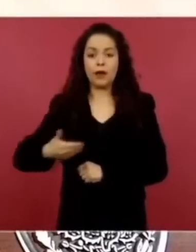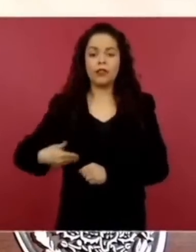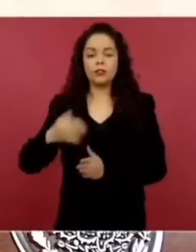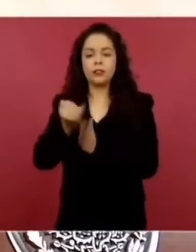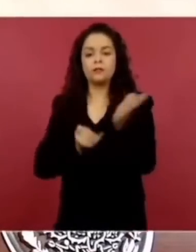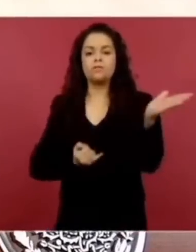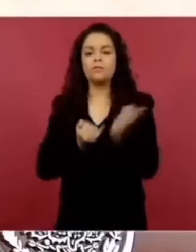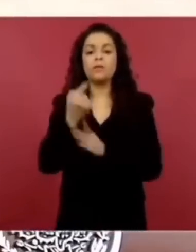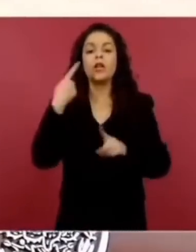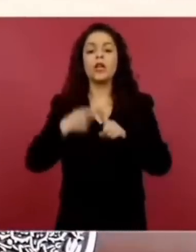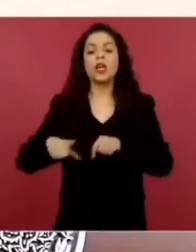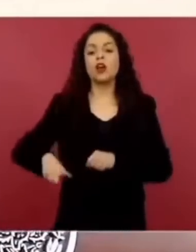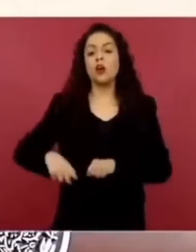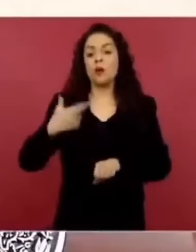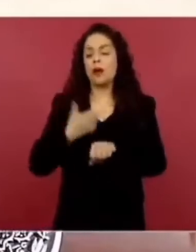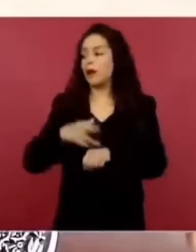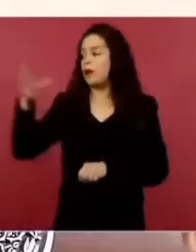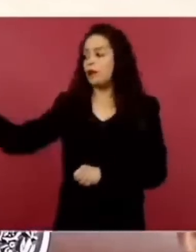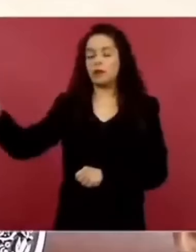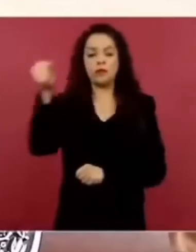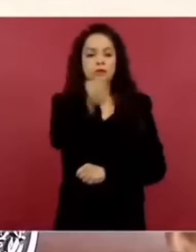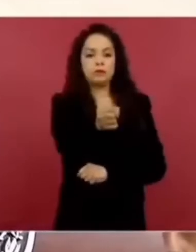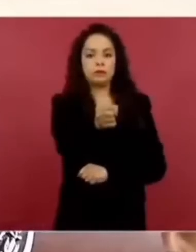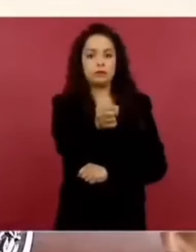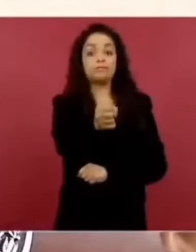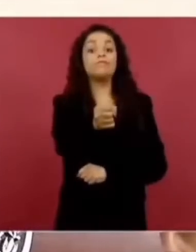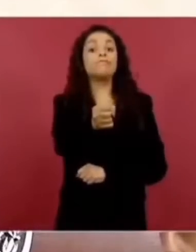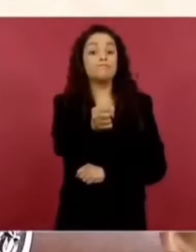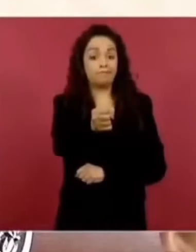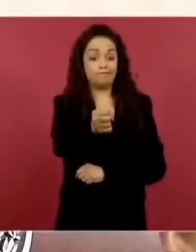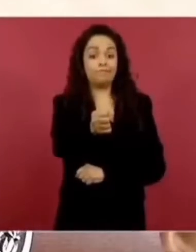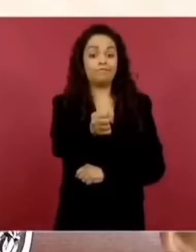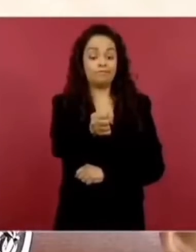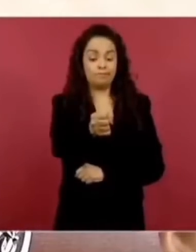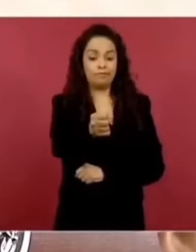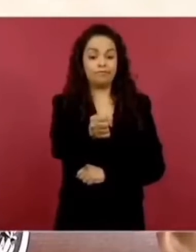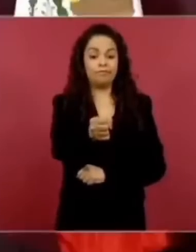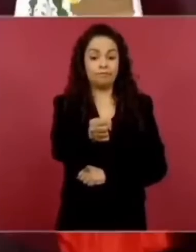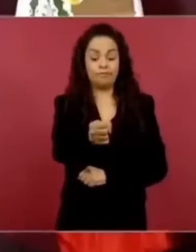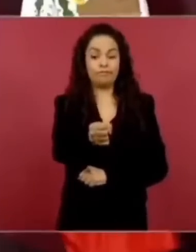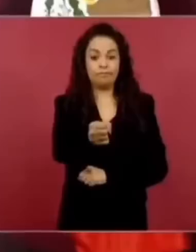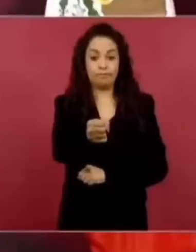Porfirio Díaz definió esta regla no escrita,